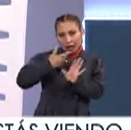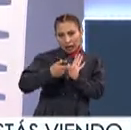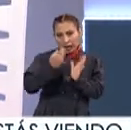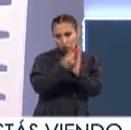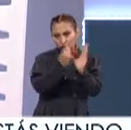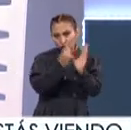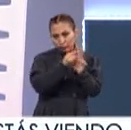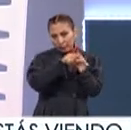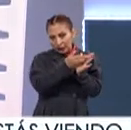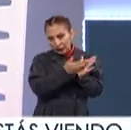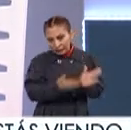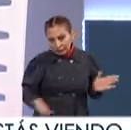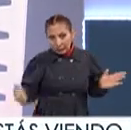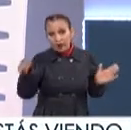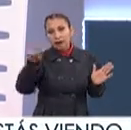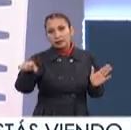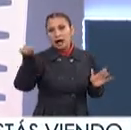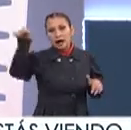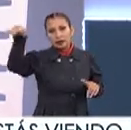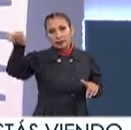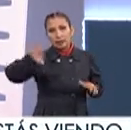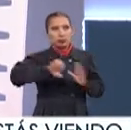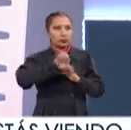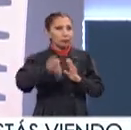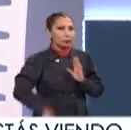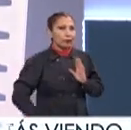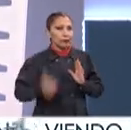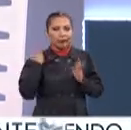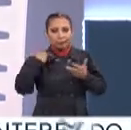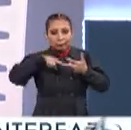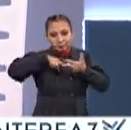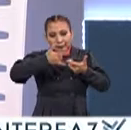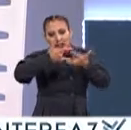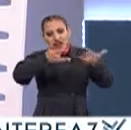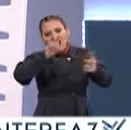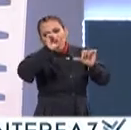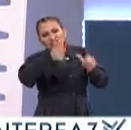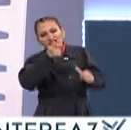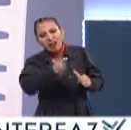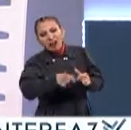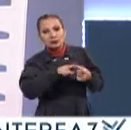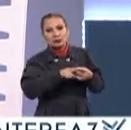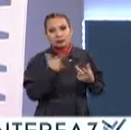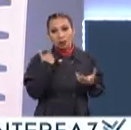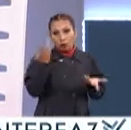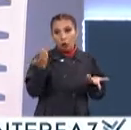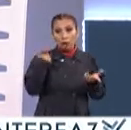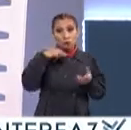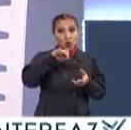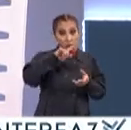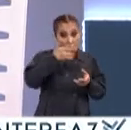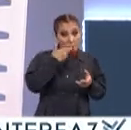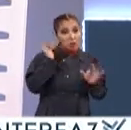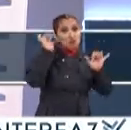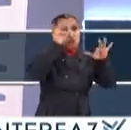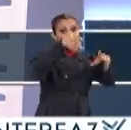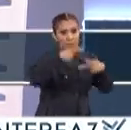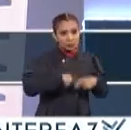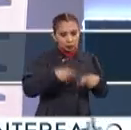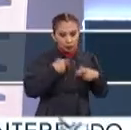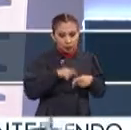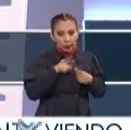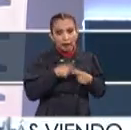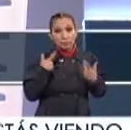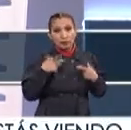varios cursos iniciados Que se imparten allá Por ejemplo El de Introducción a la Historia del Arte Lo dimos en el Munal Tuvo muchísima demanda Y